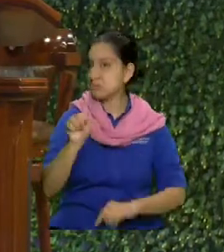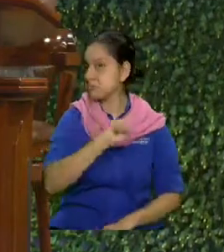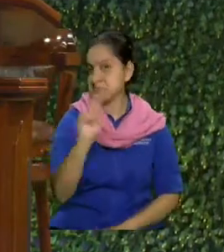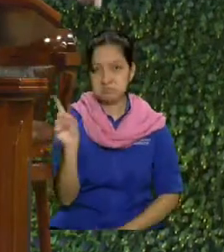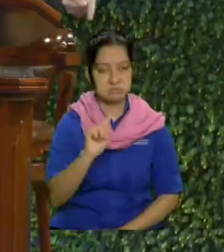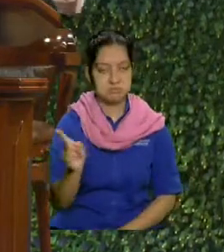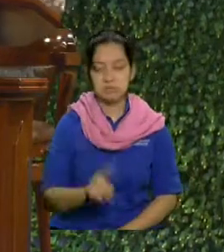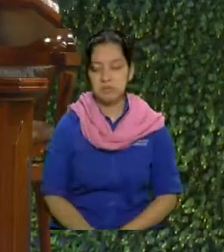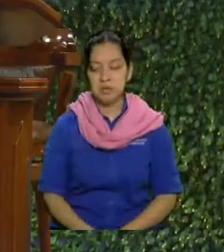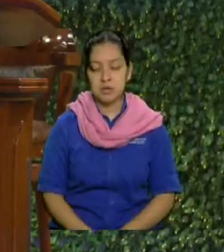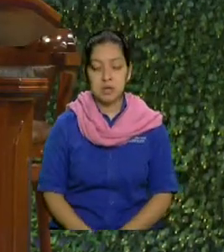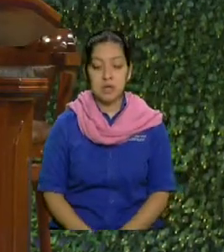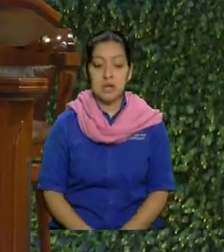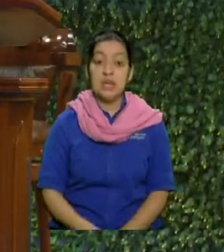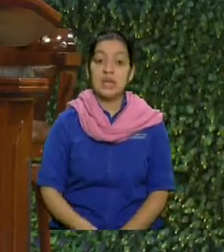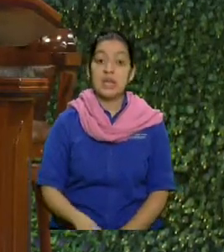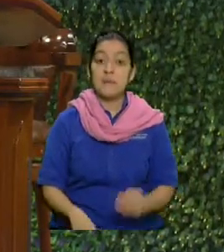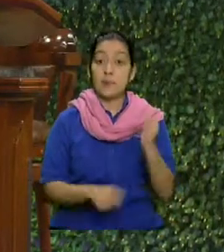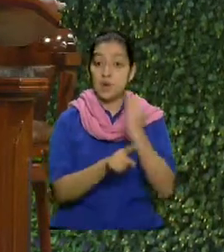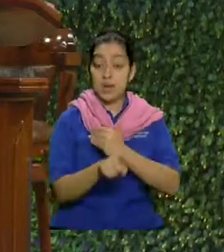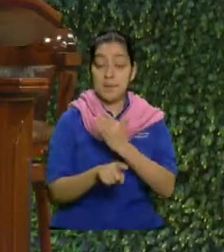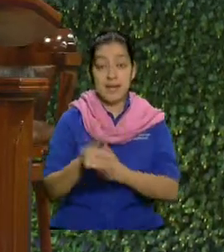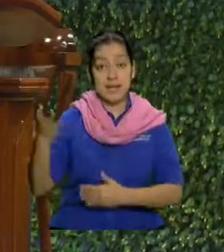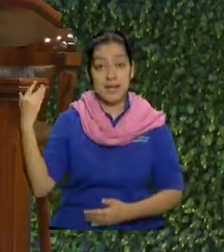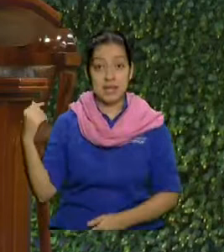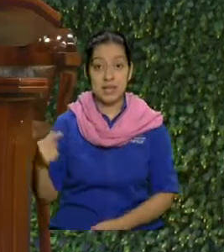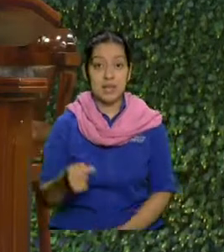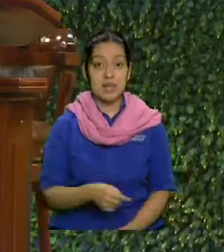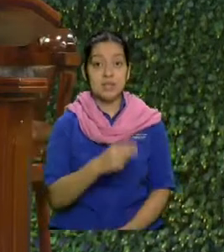que sucedió fue que uno de sus hijos mató al otro.